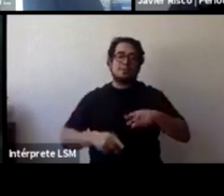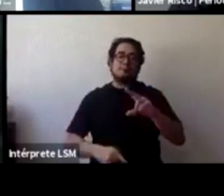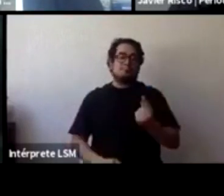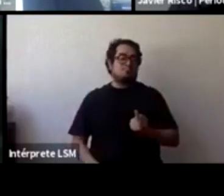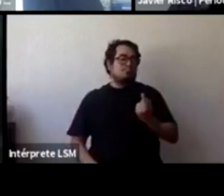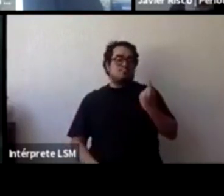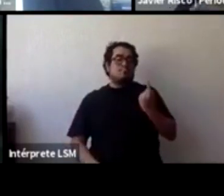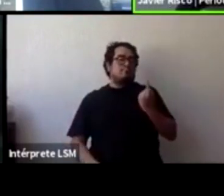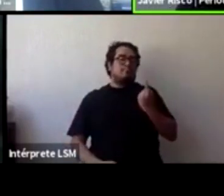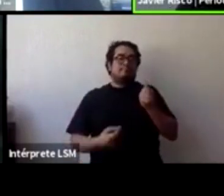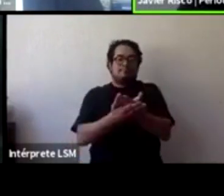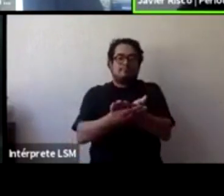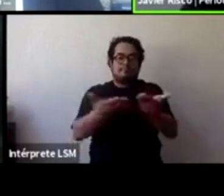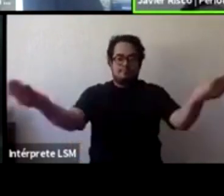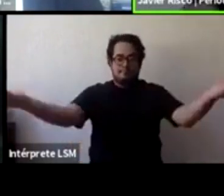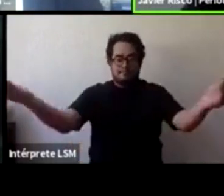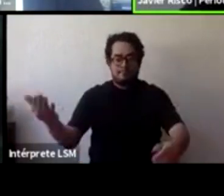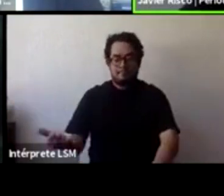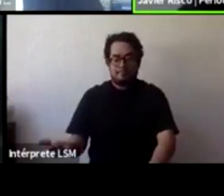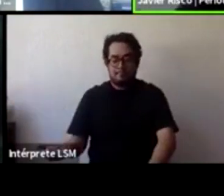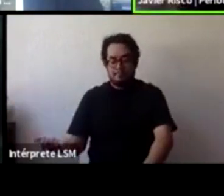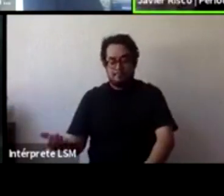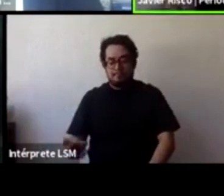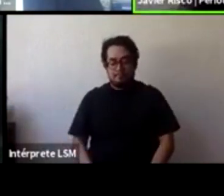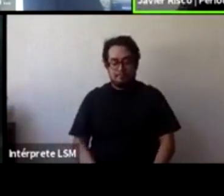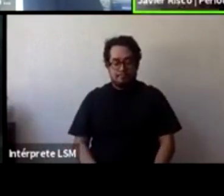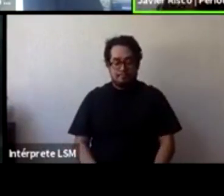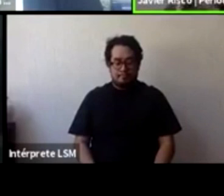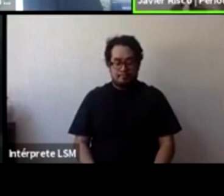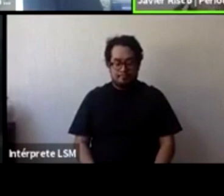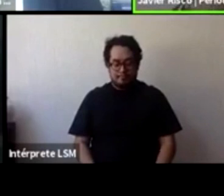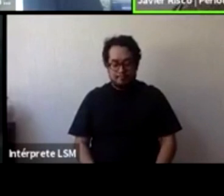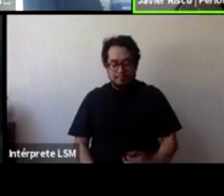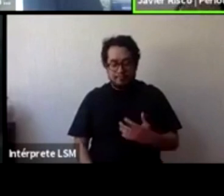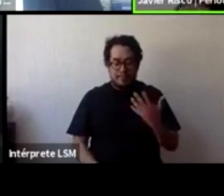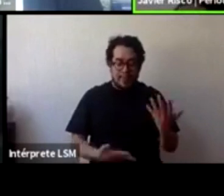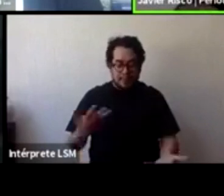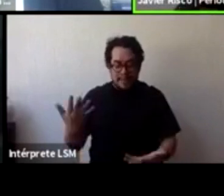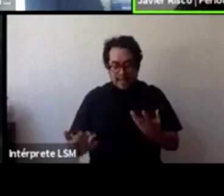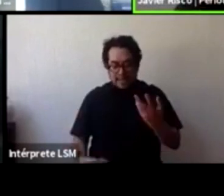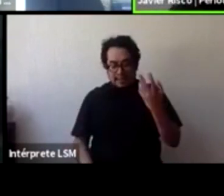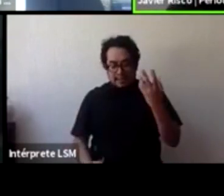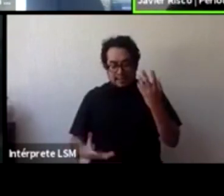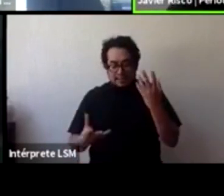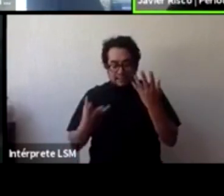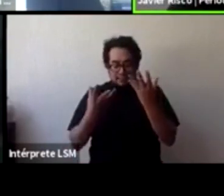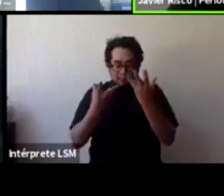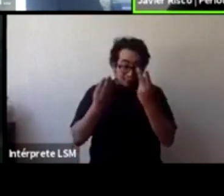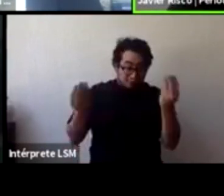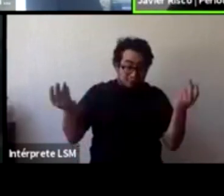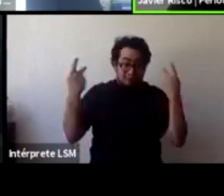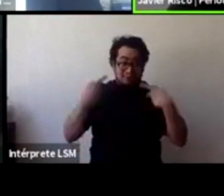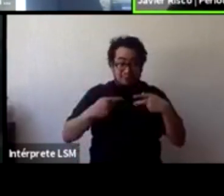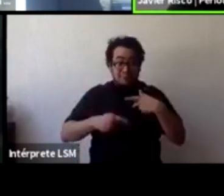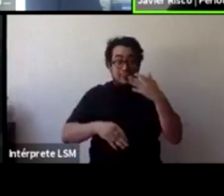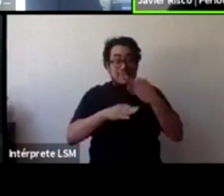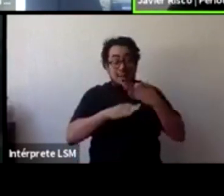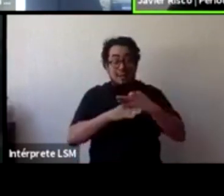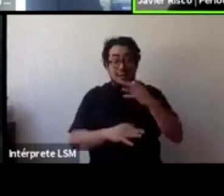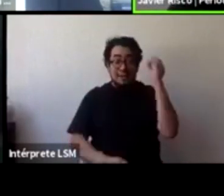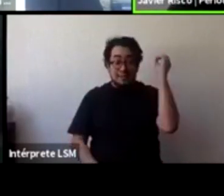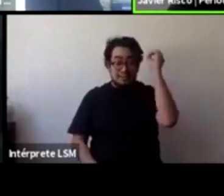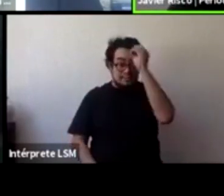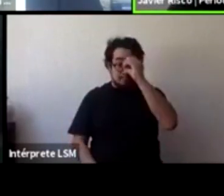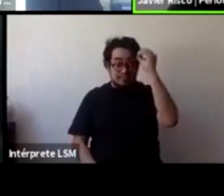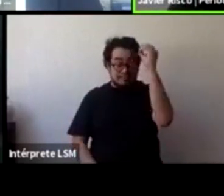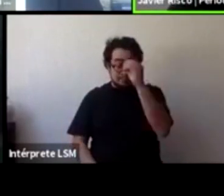solución bueno pues esa es parte por supuesto mucha gente opinando en este momento gracias de verdad ya lo sabe a través